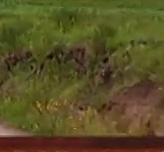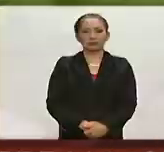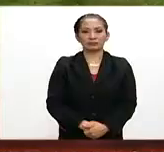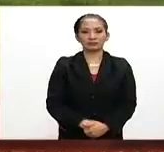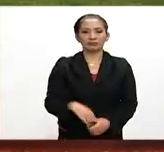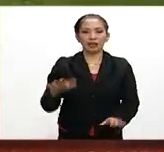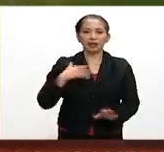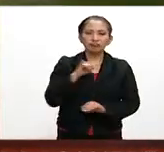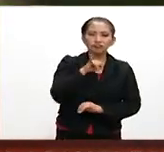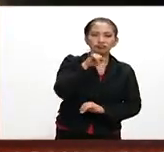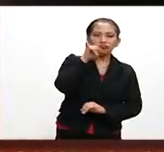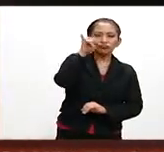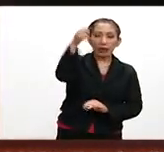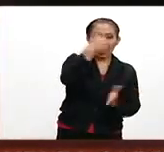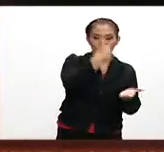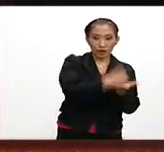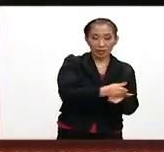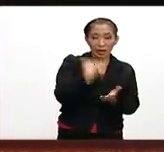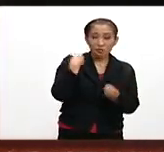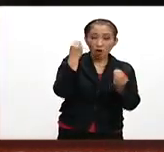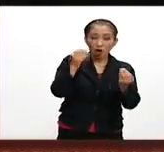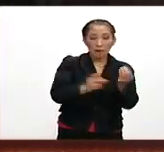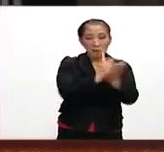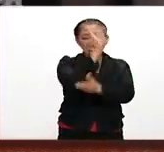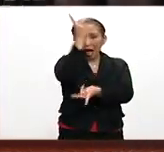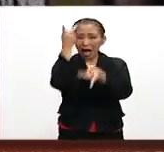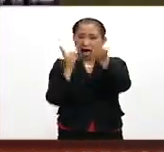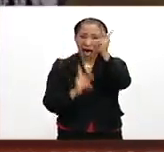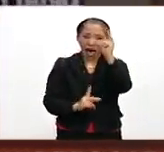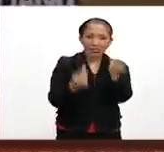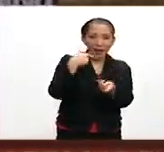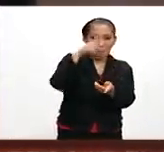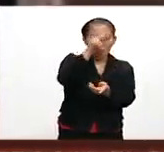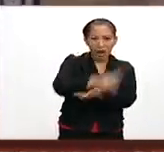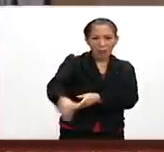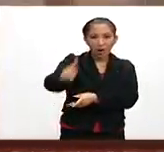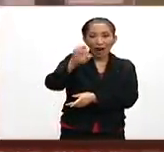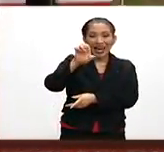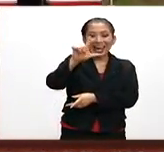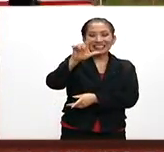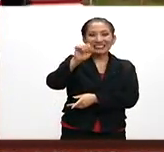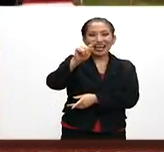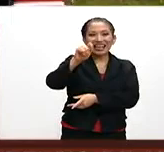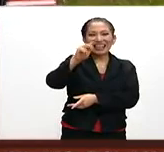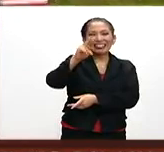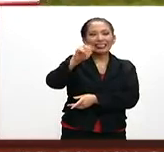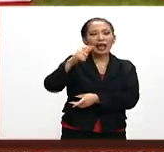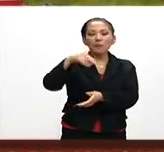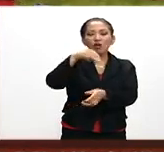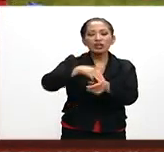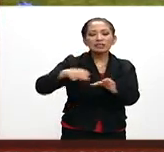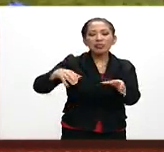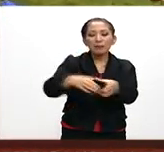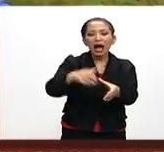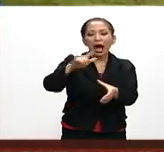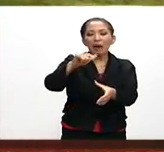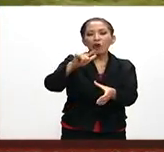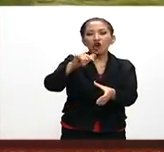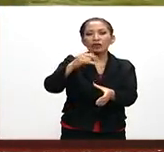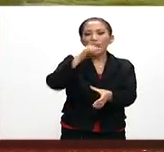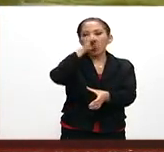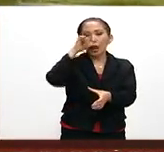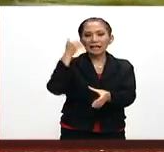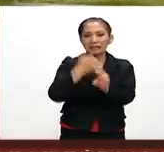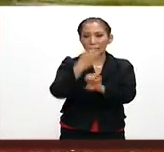Apartada de la urbe y rodeada de abundante vegetación, la localidad El Salitre se ubica en el municipio de Almoloya de Juárez,